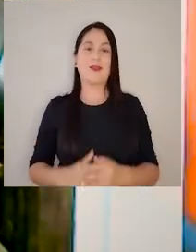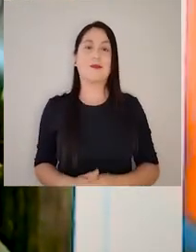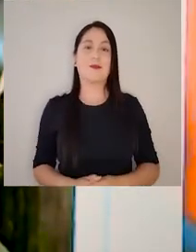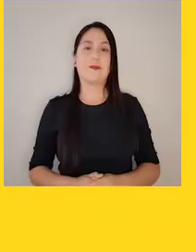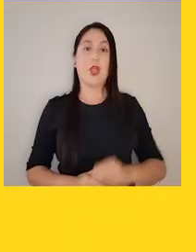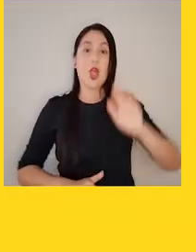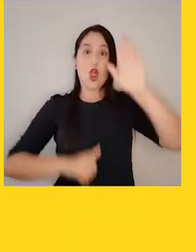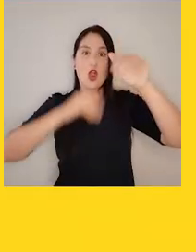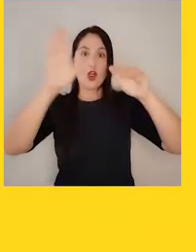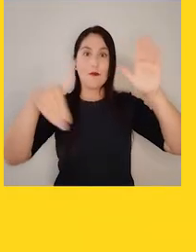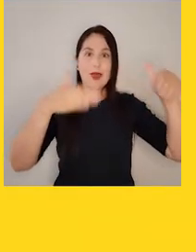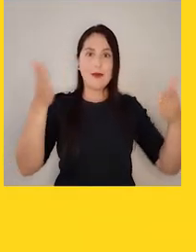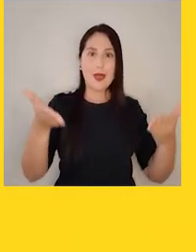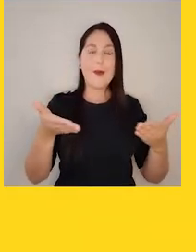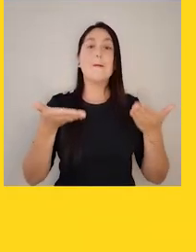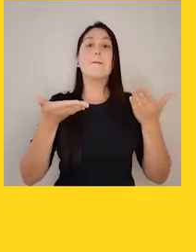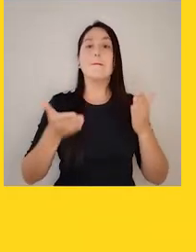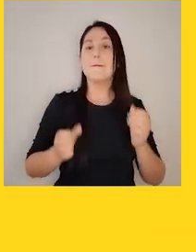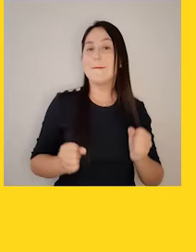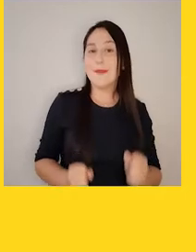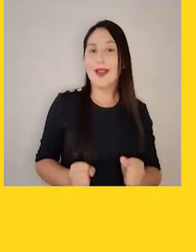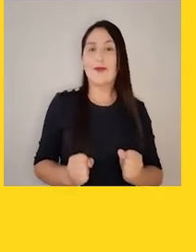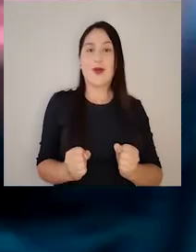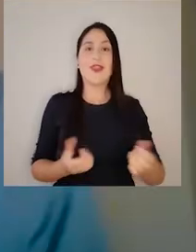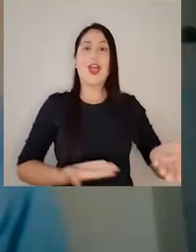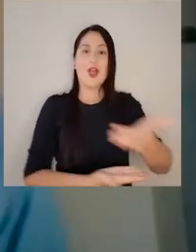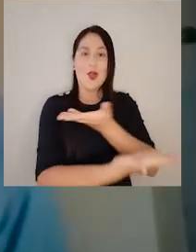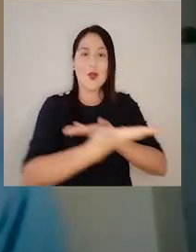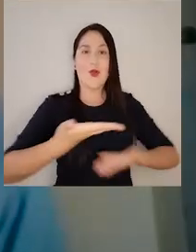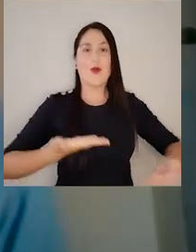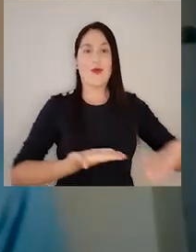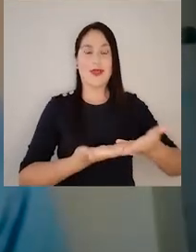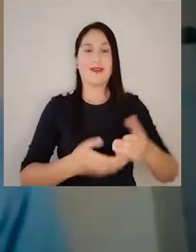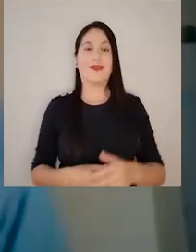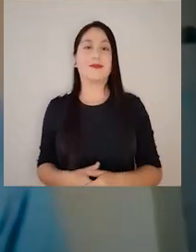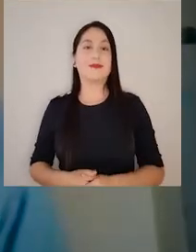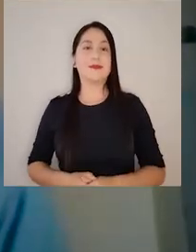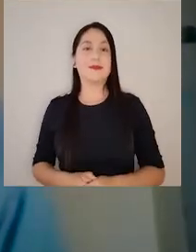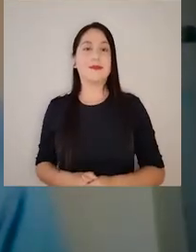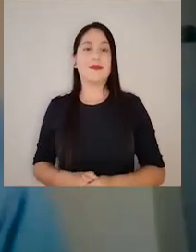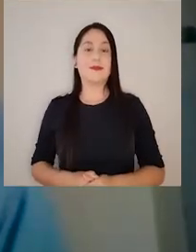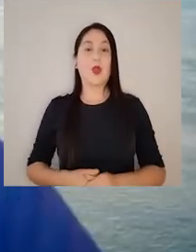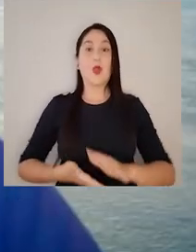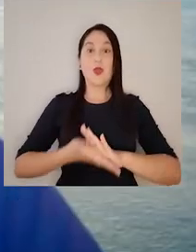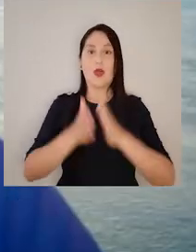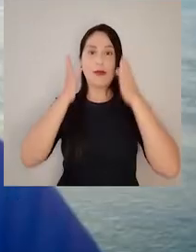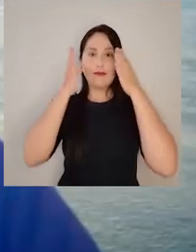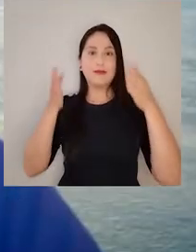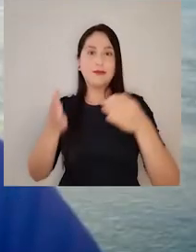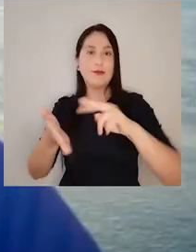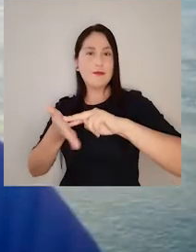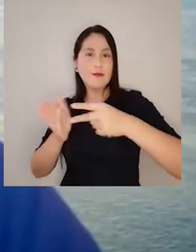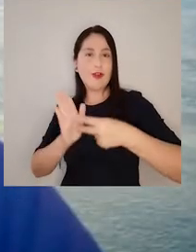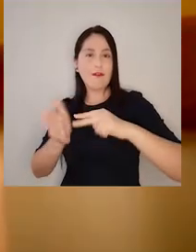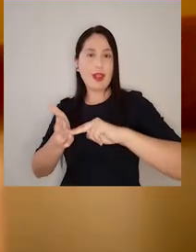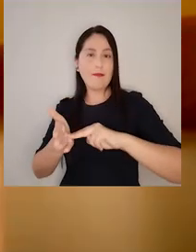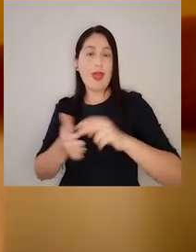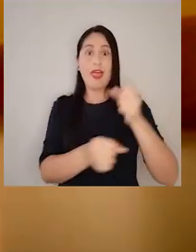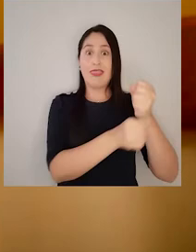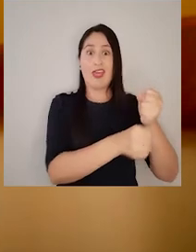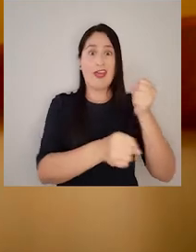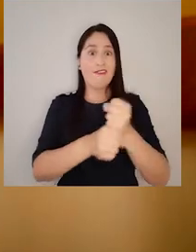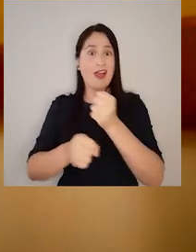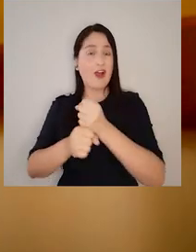convocatoria era para realmente buscar espacios de colaboración. De todos los incumbentes en un problema. Y de distintas disciplinas.